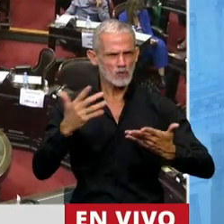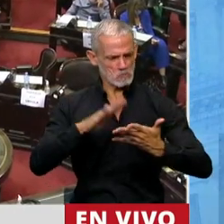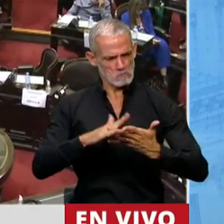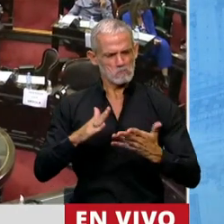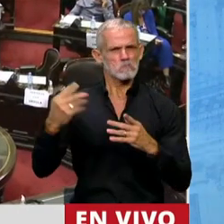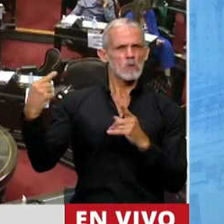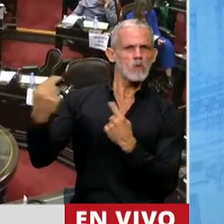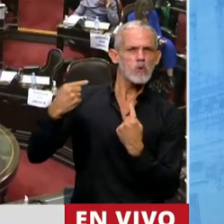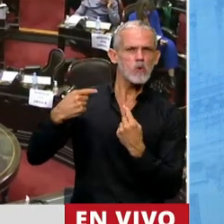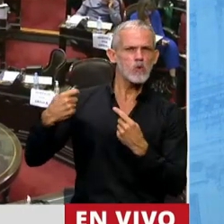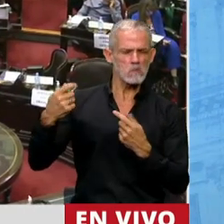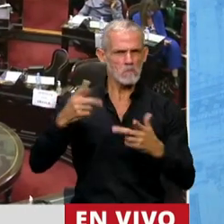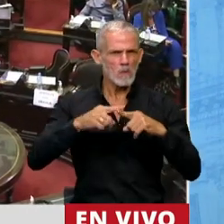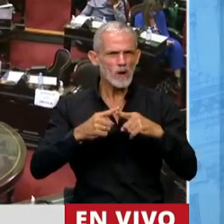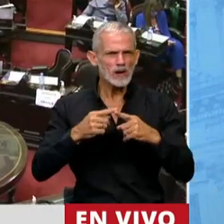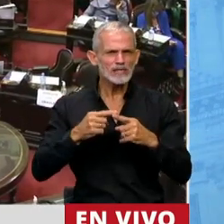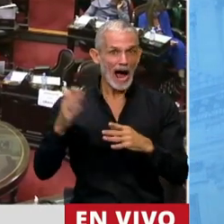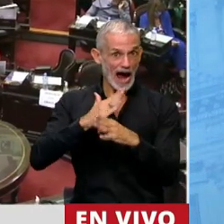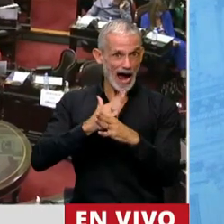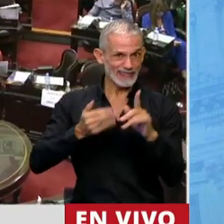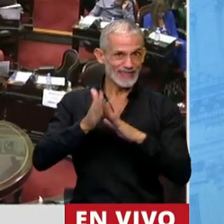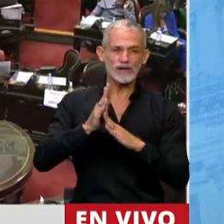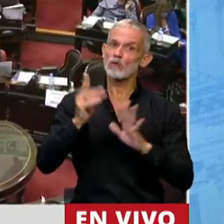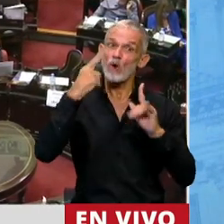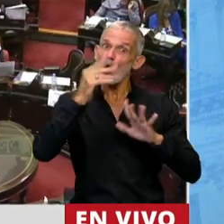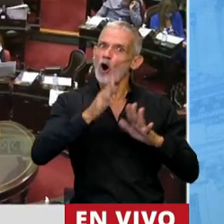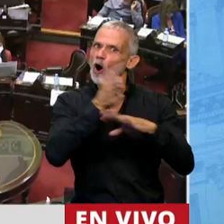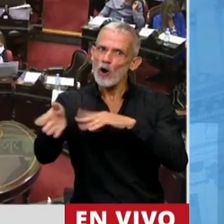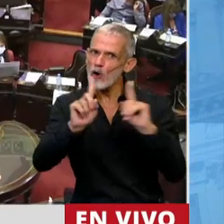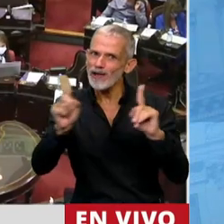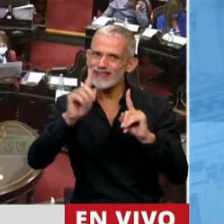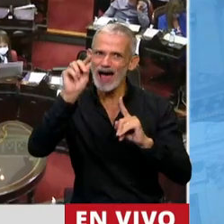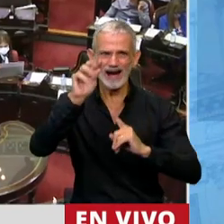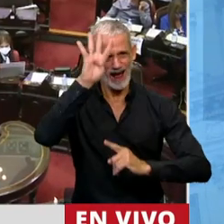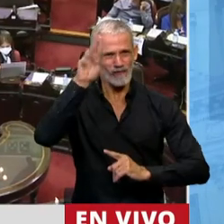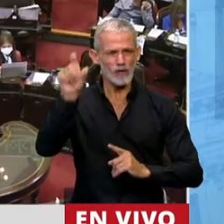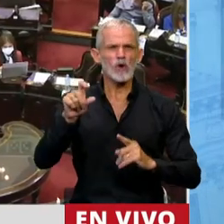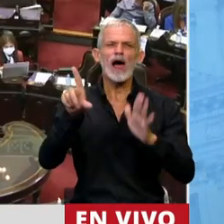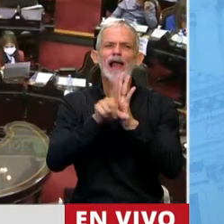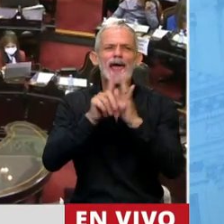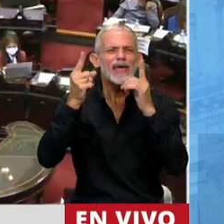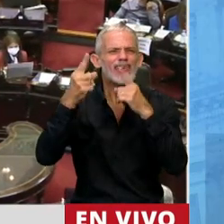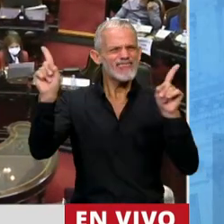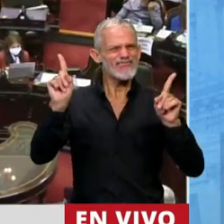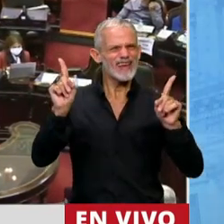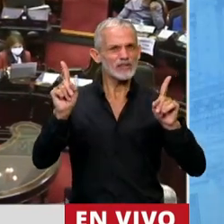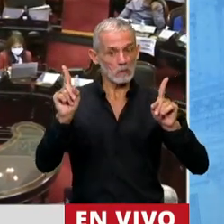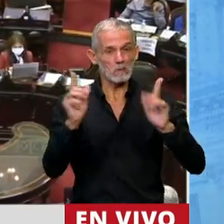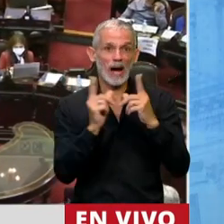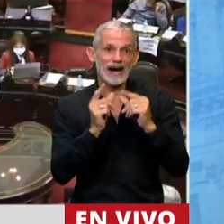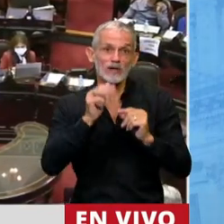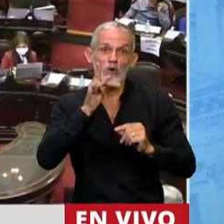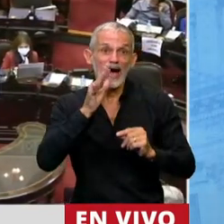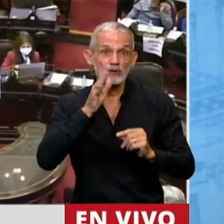Intimidación política porque nos dijeron antes de ir que no íbamos a poder entrar a Formosa. En Formosa hay otra ley. El artículo